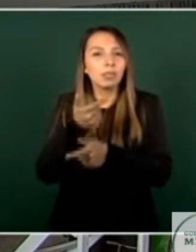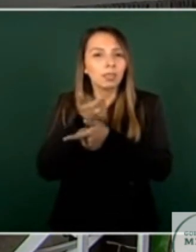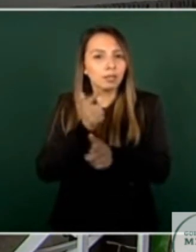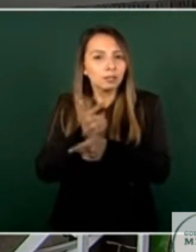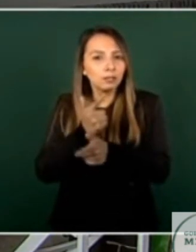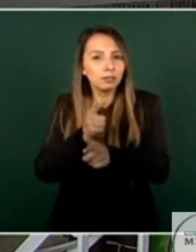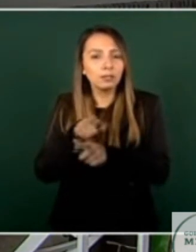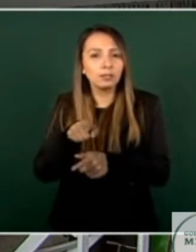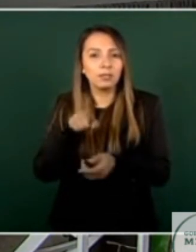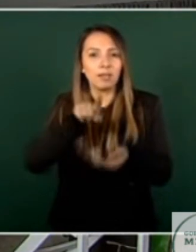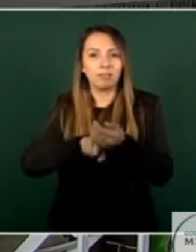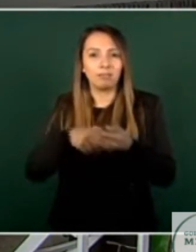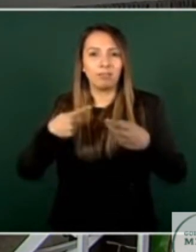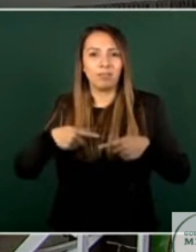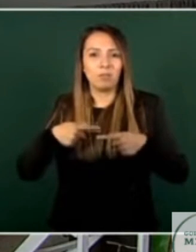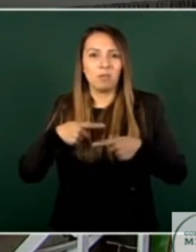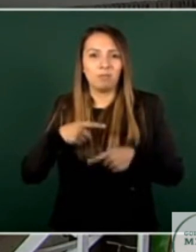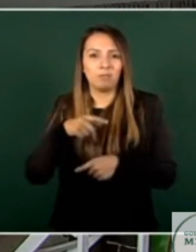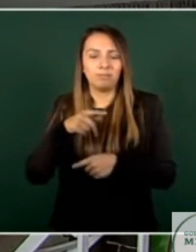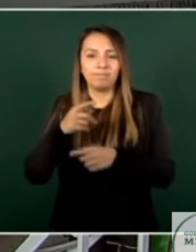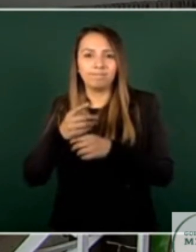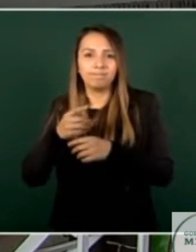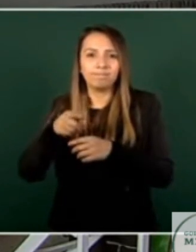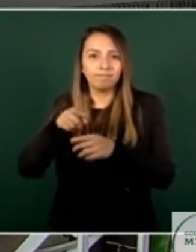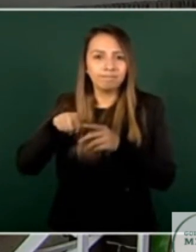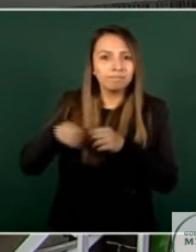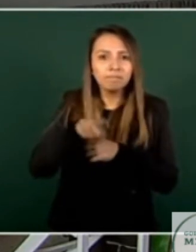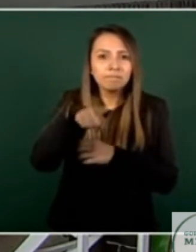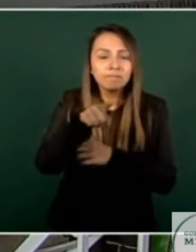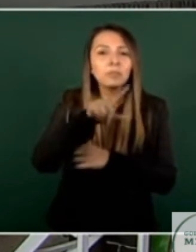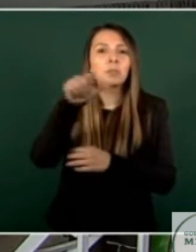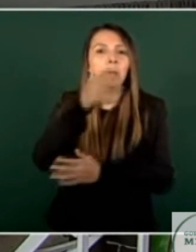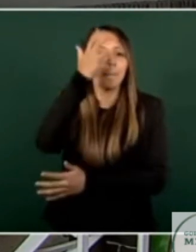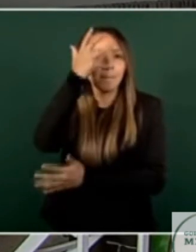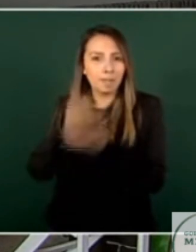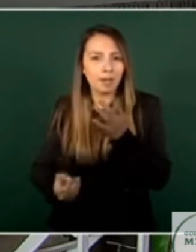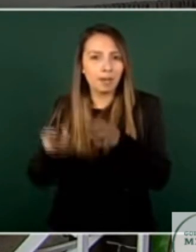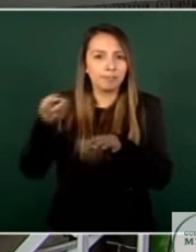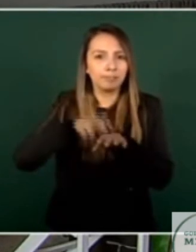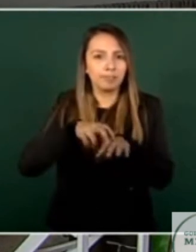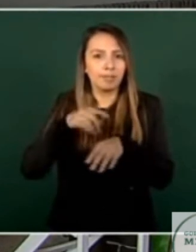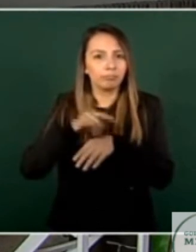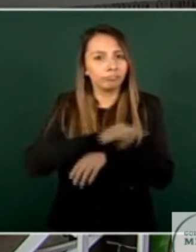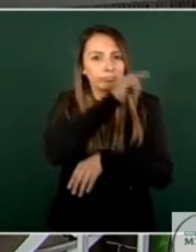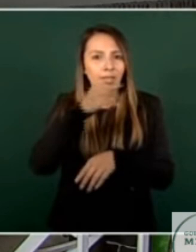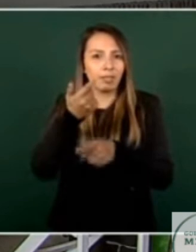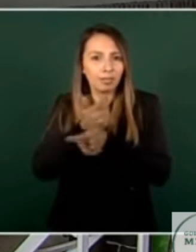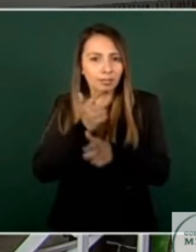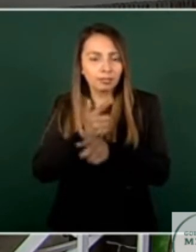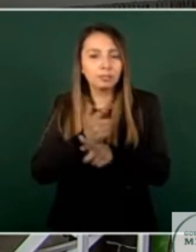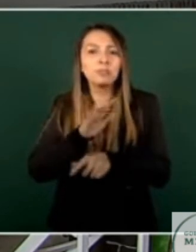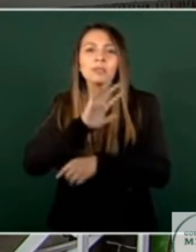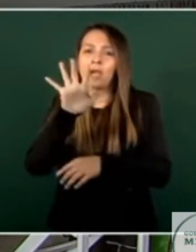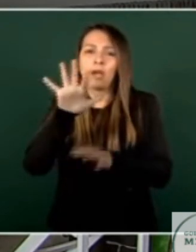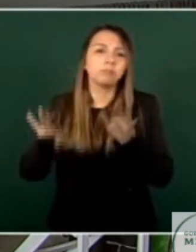perpetradores y en el cual emprendieron la huida Siguiente Ya están detenidos y vinculados